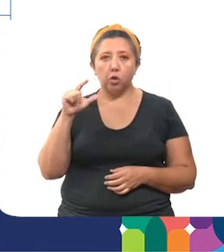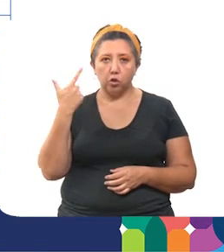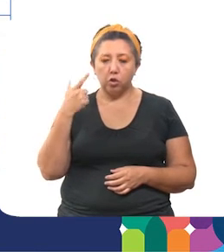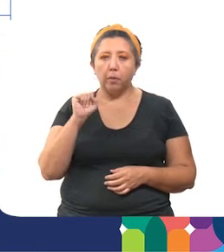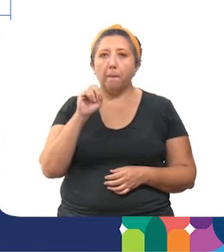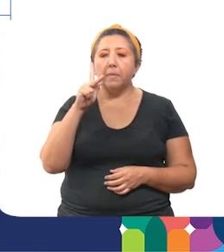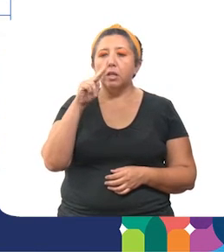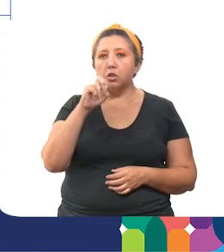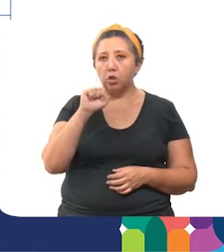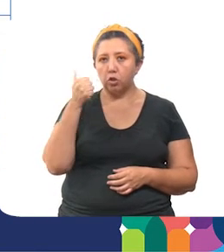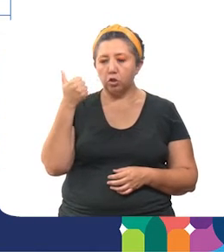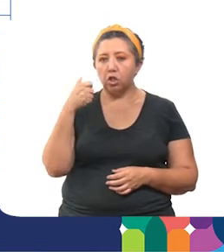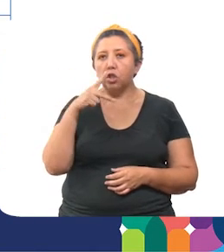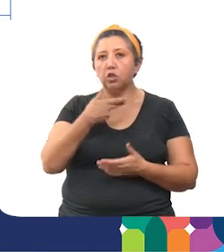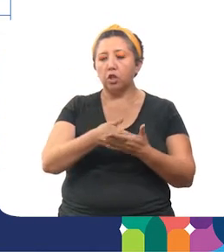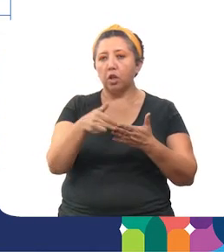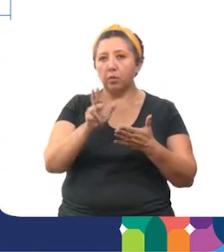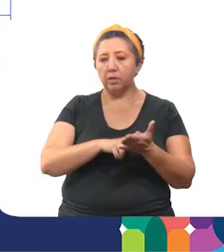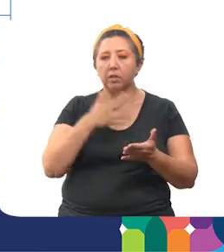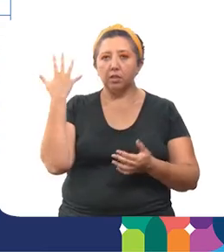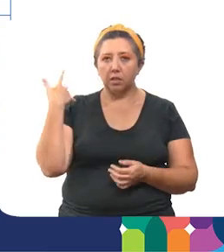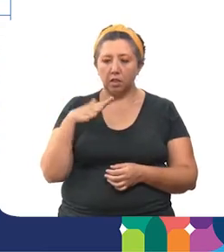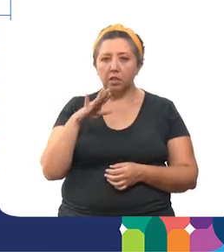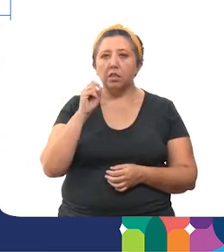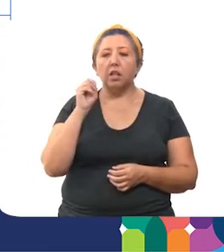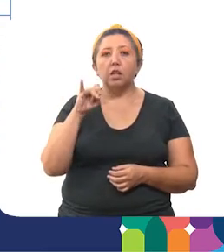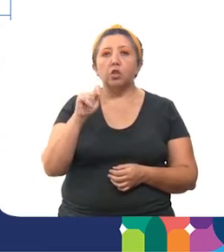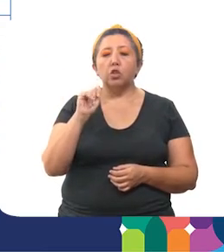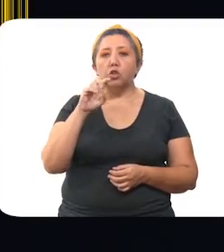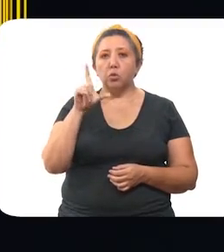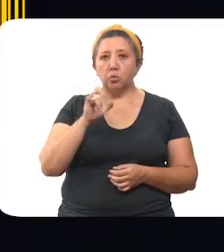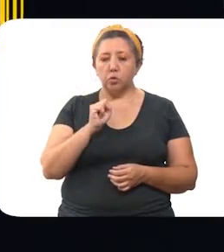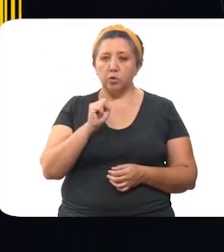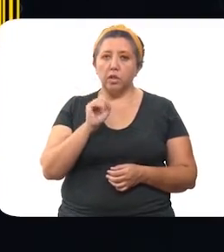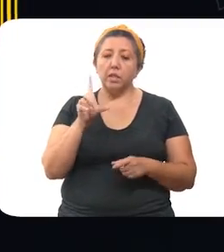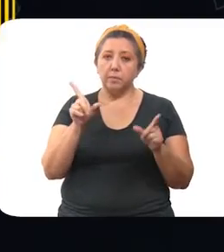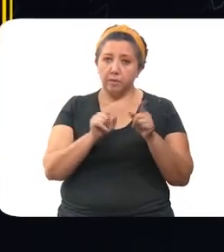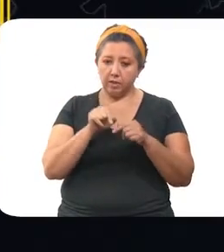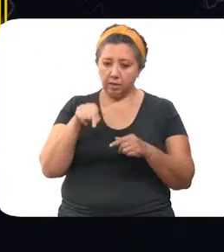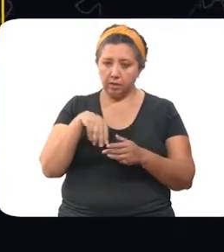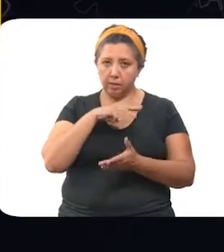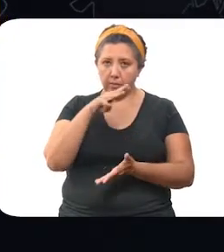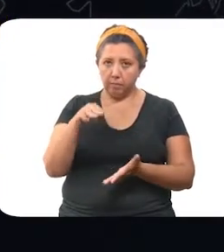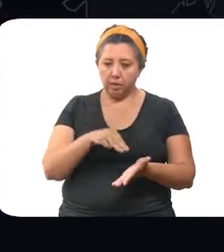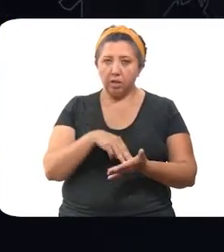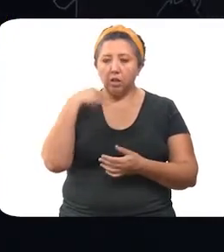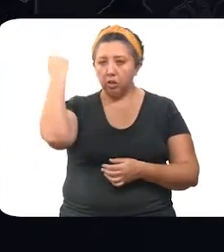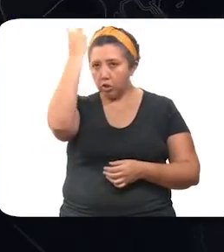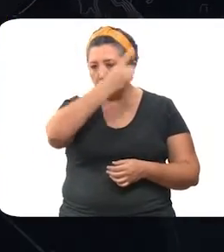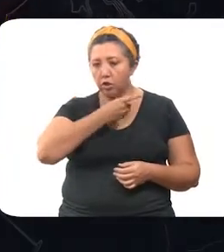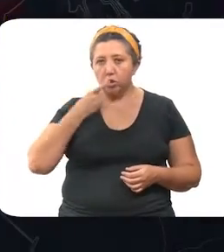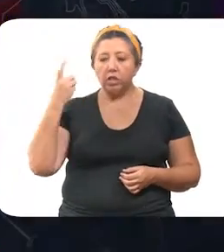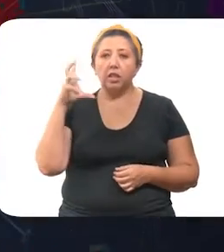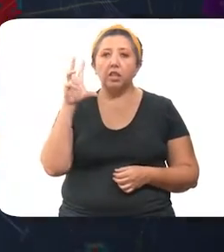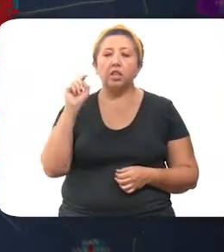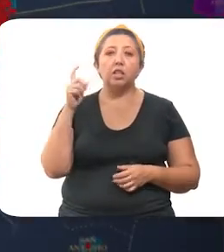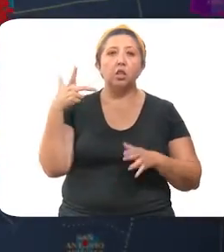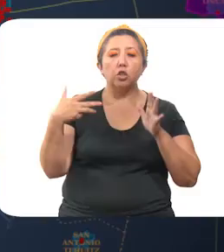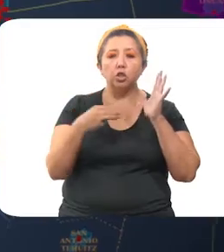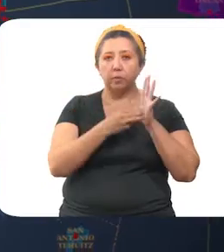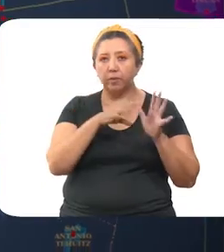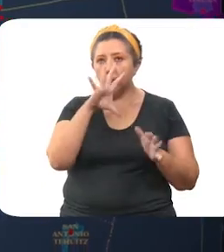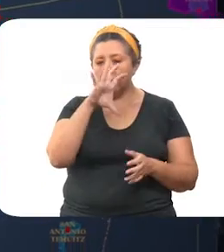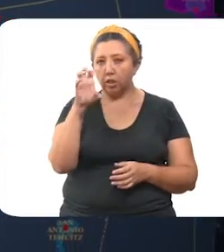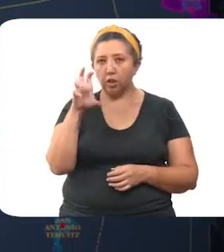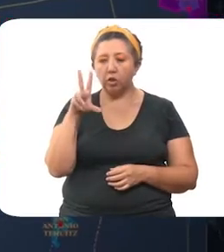Pensiones 11, Los Héroes 10, San Antonio Isluch 10. Específicamente en Mérida se han diagnosticado 38